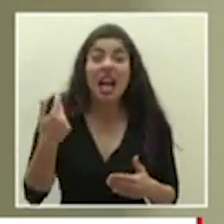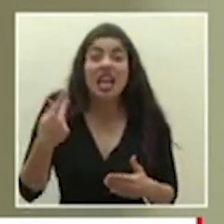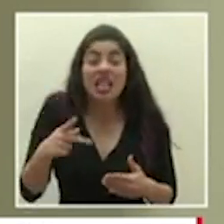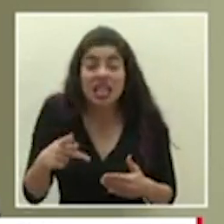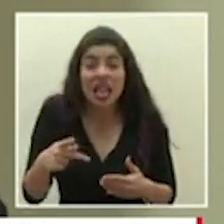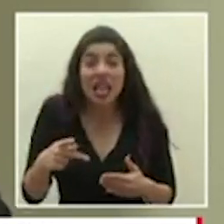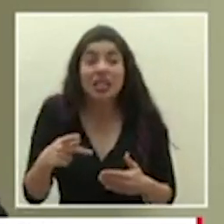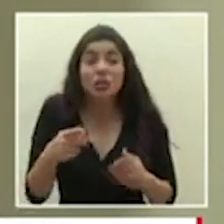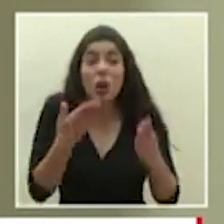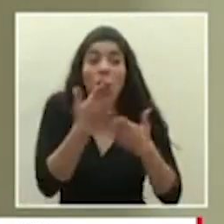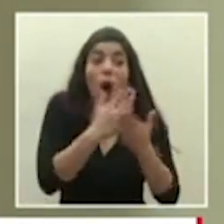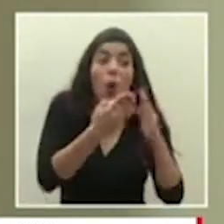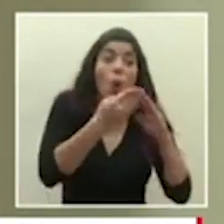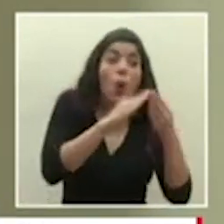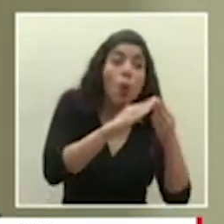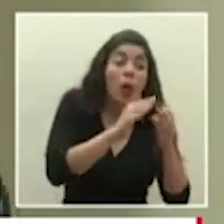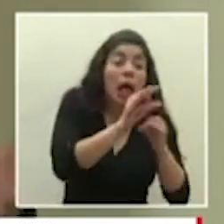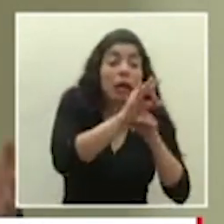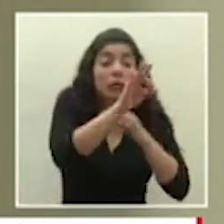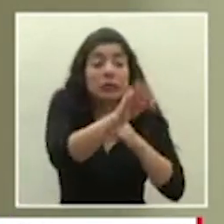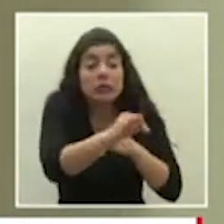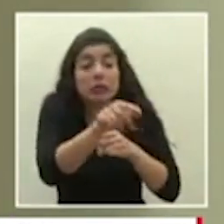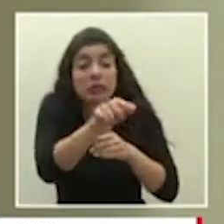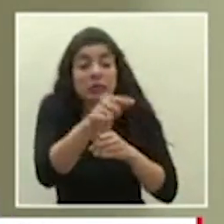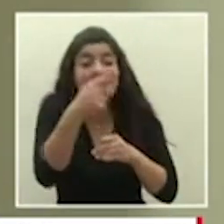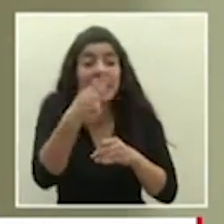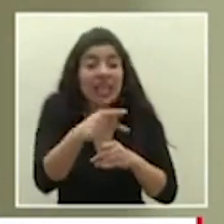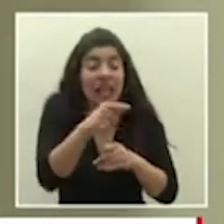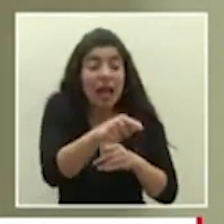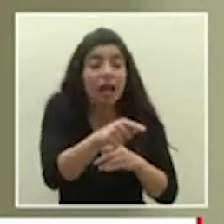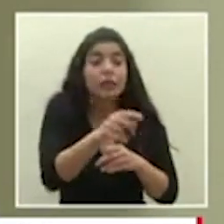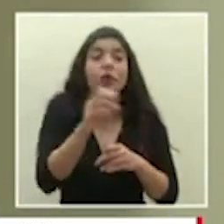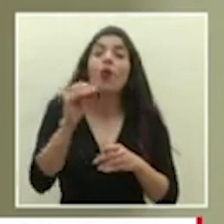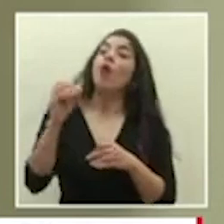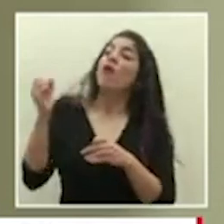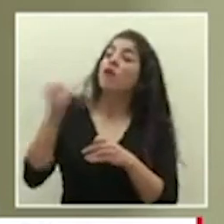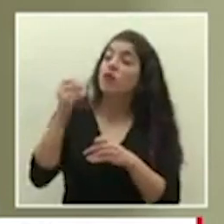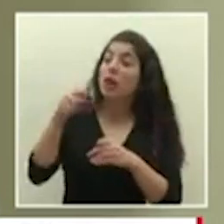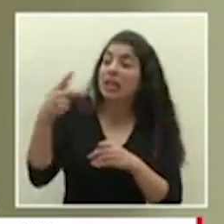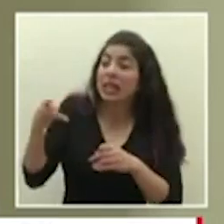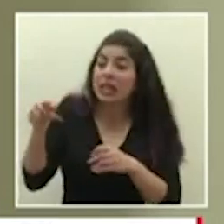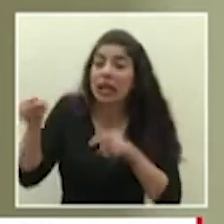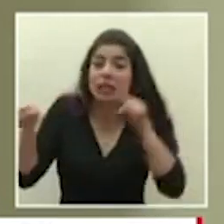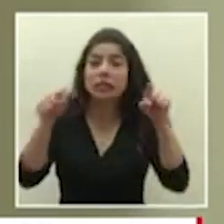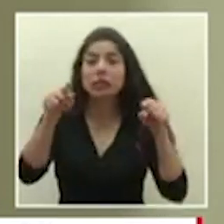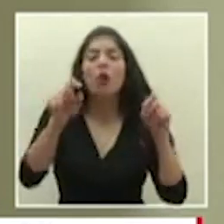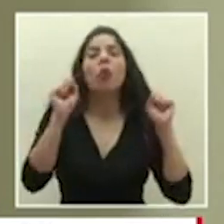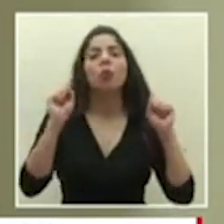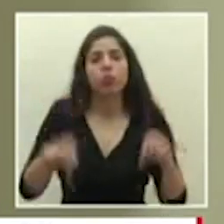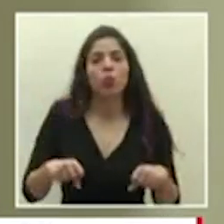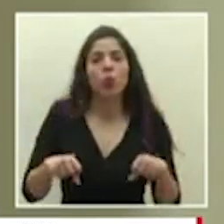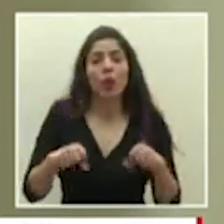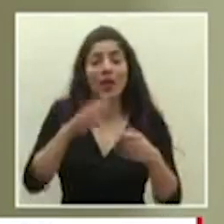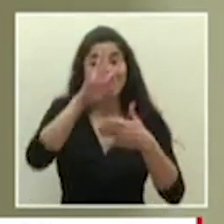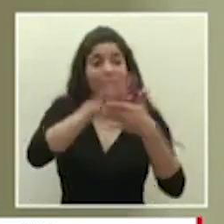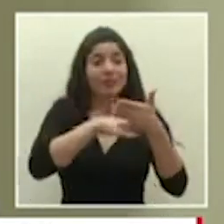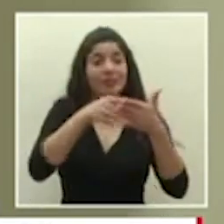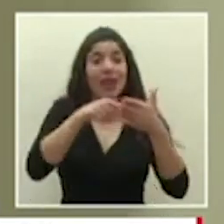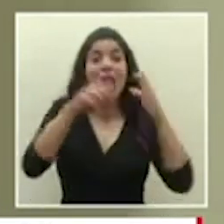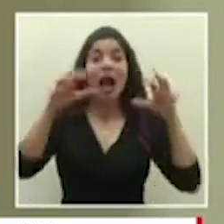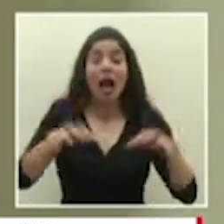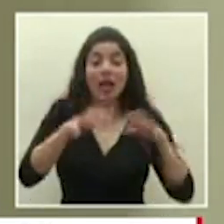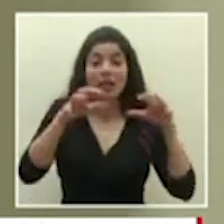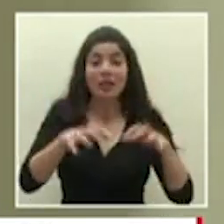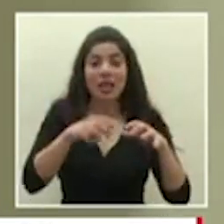cierta comunidad en cierto distrito si es un riesgo ya más fuerte pues podemos también eventualmente hacer que ese cronograma de actividades